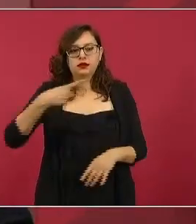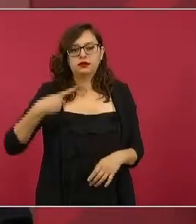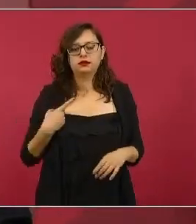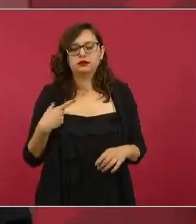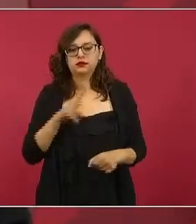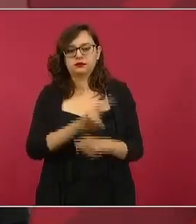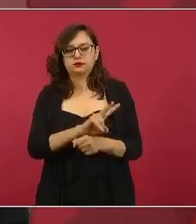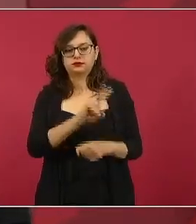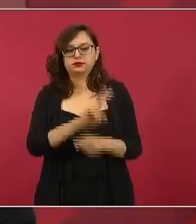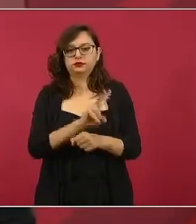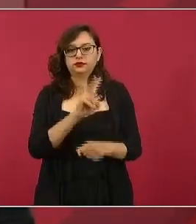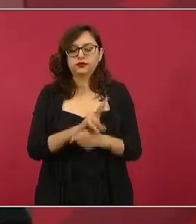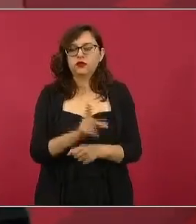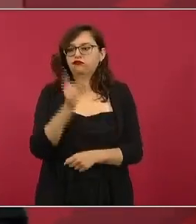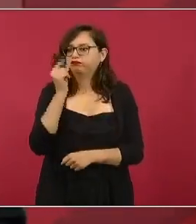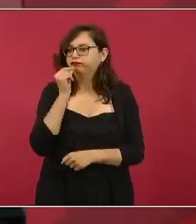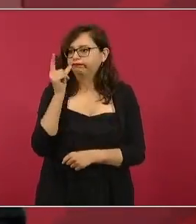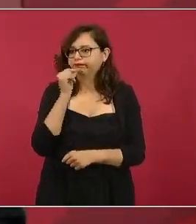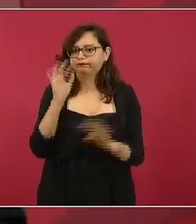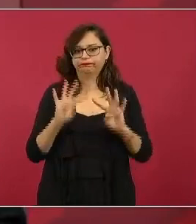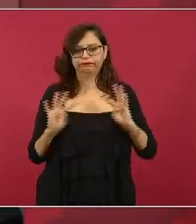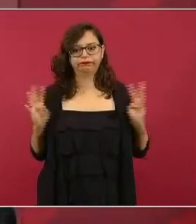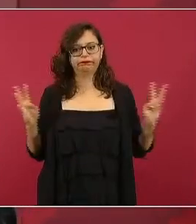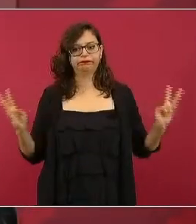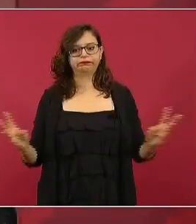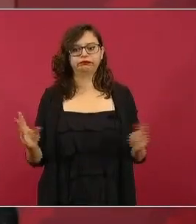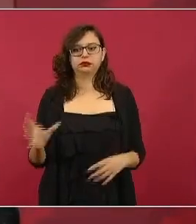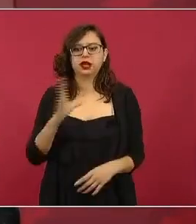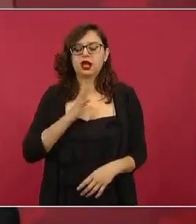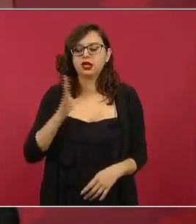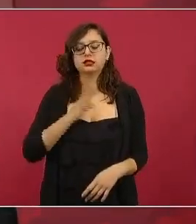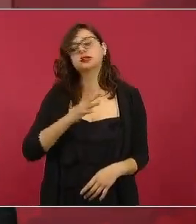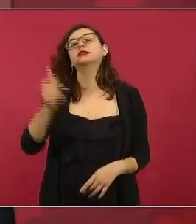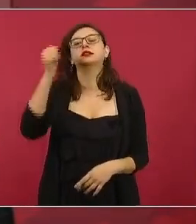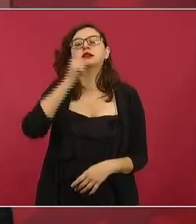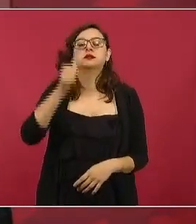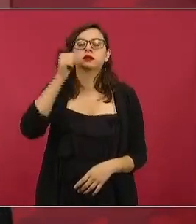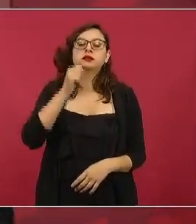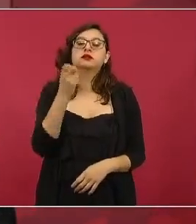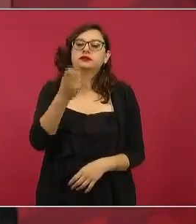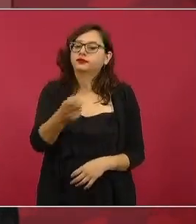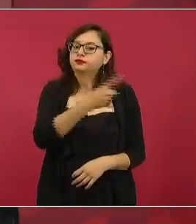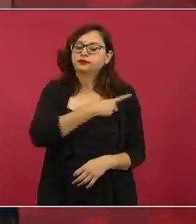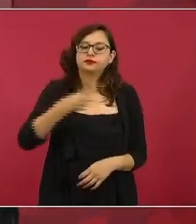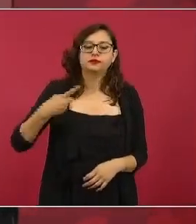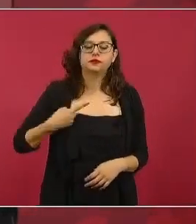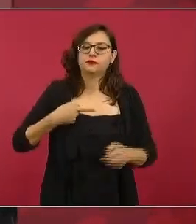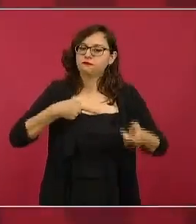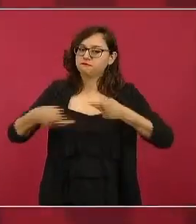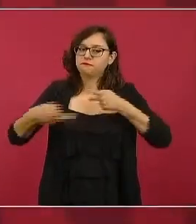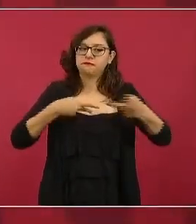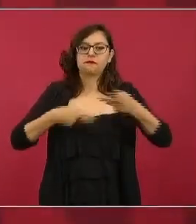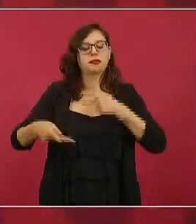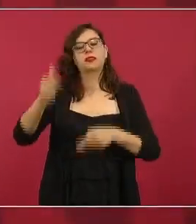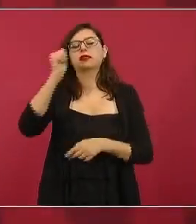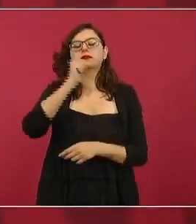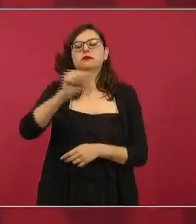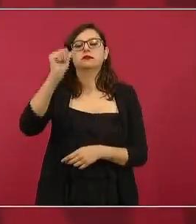entonces eso es lo que hay que seguir haciendo y un llamado a que